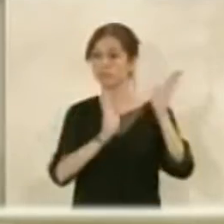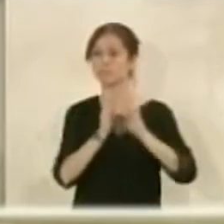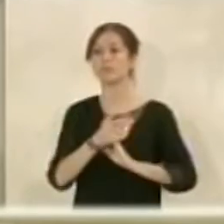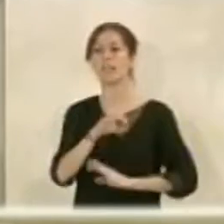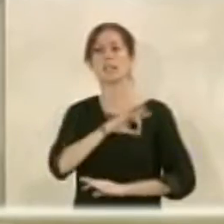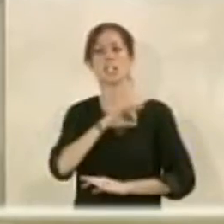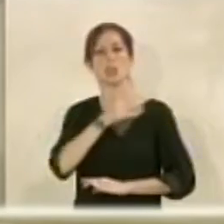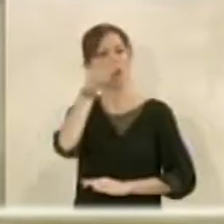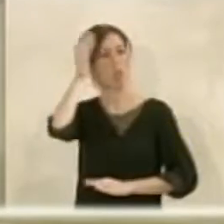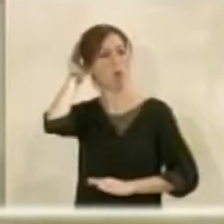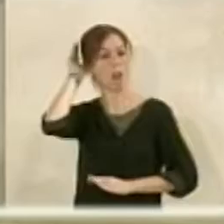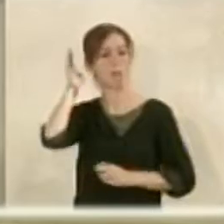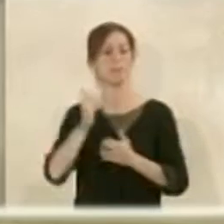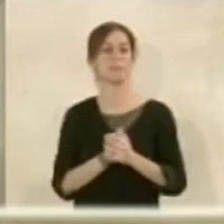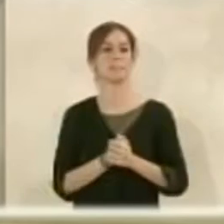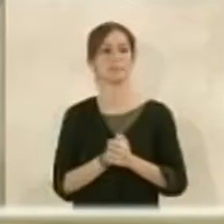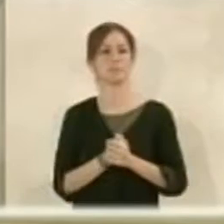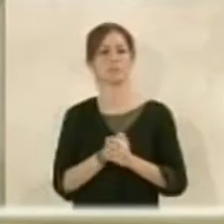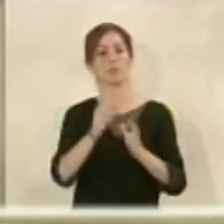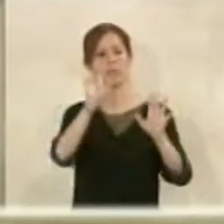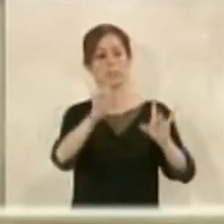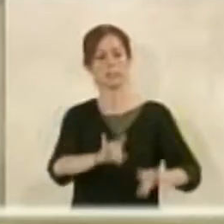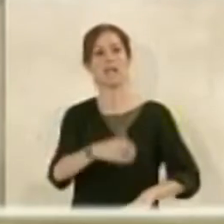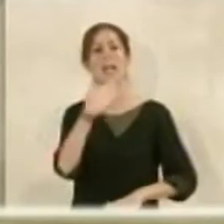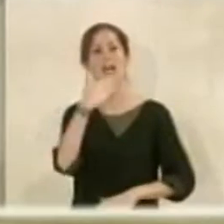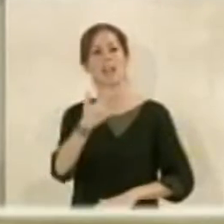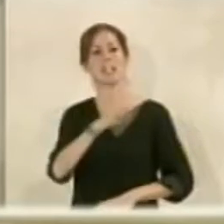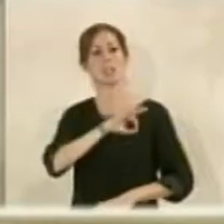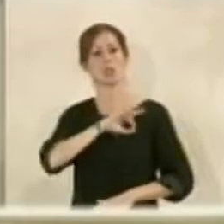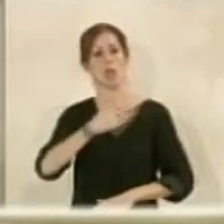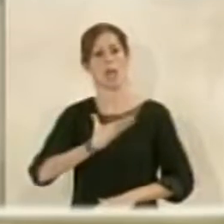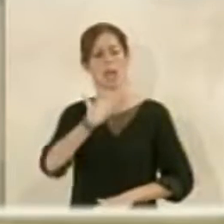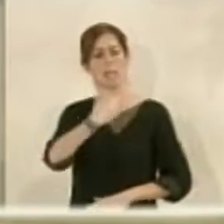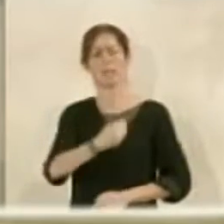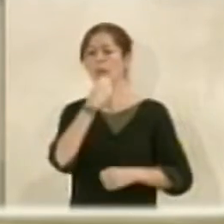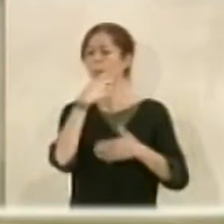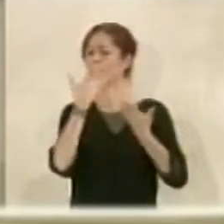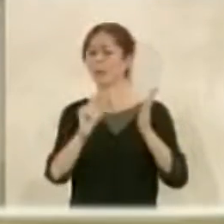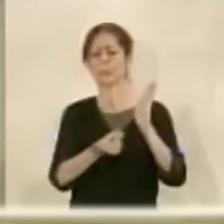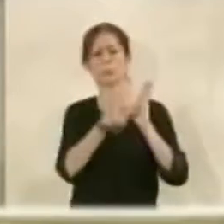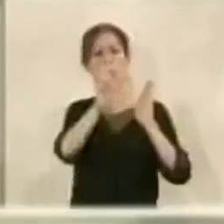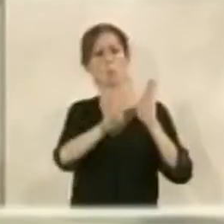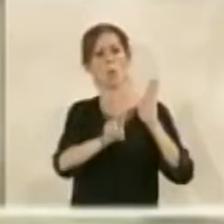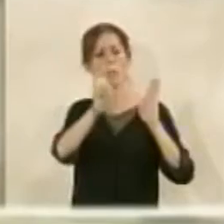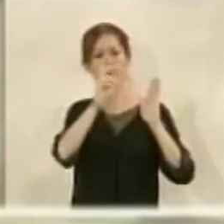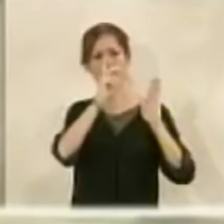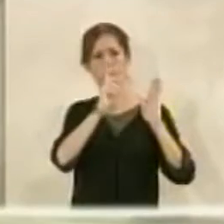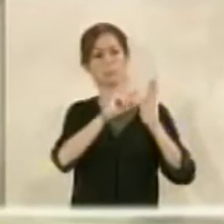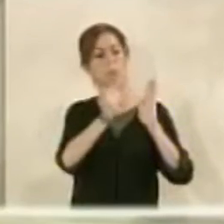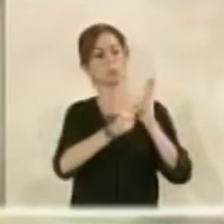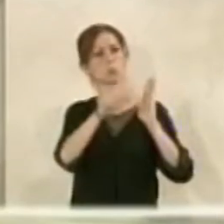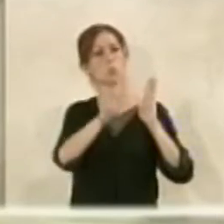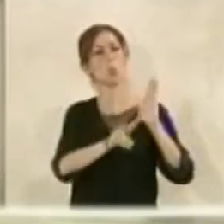Señor Cazorla. Sí, muchas gracias, señor alcalde. Bueno, estamos en un nuevo punto donde